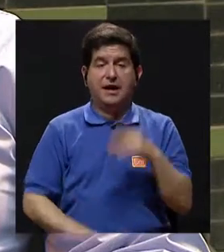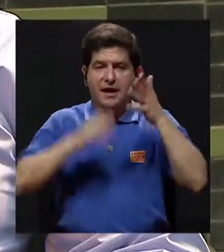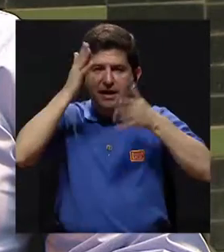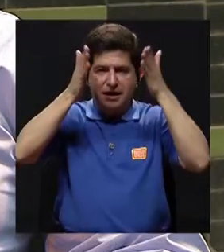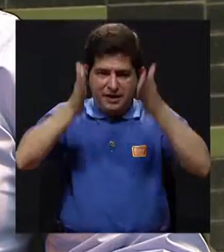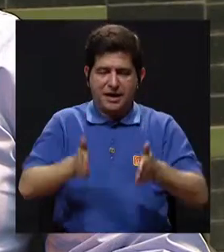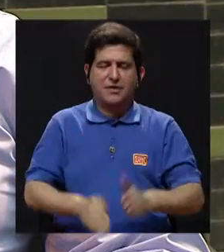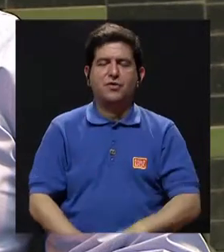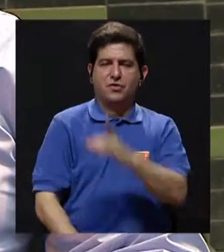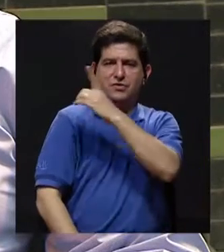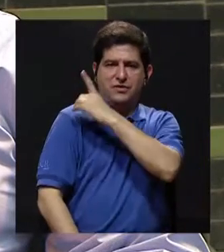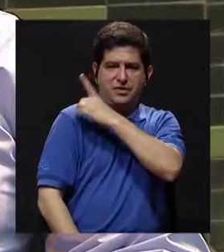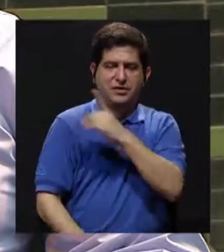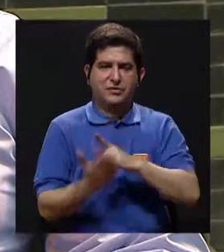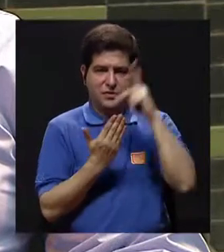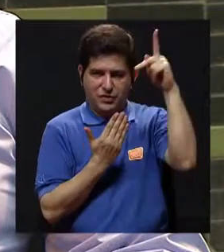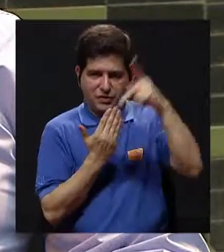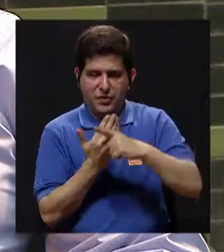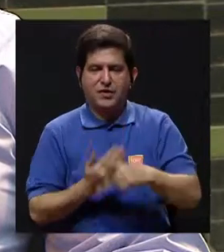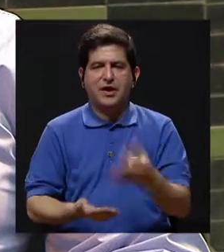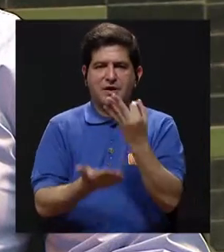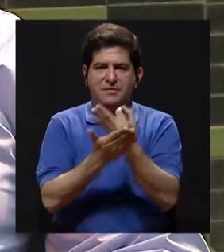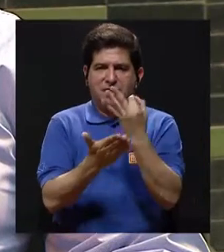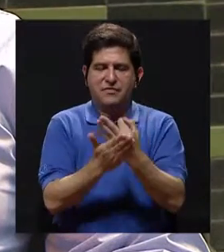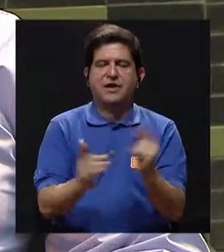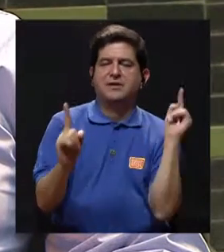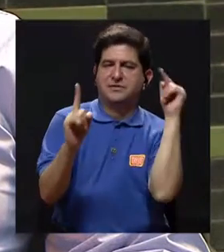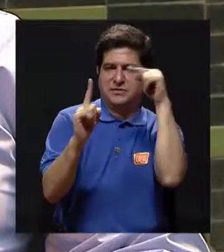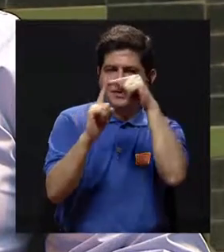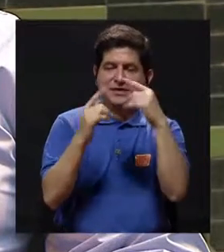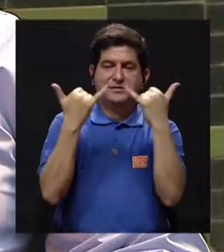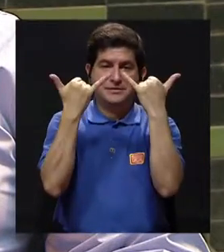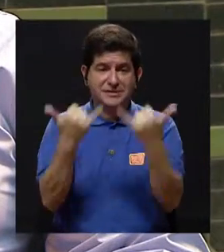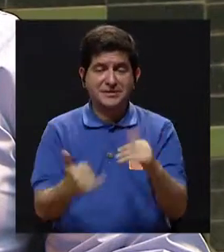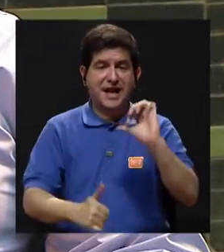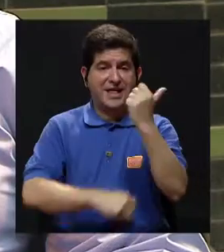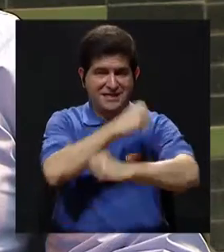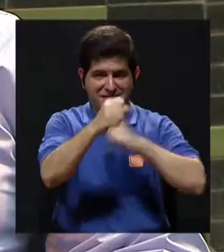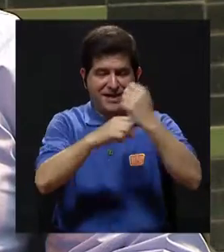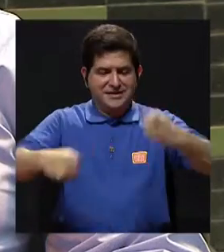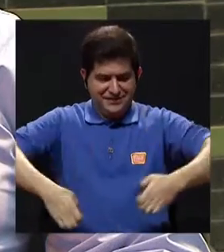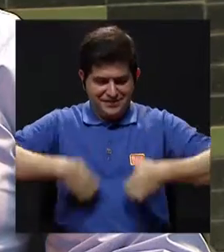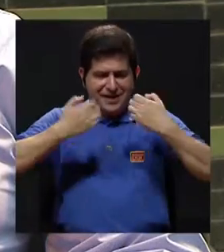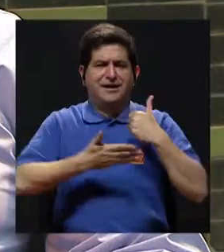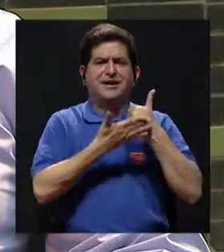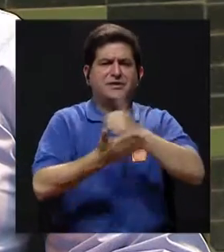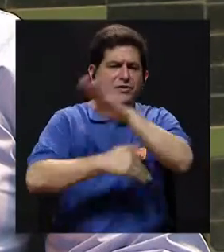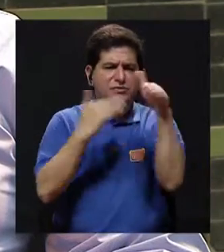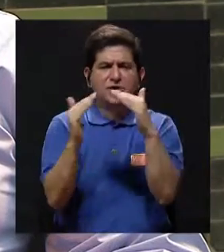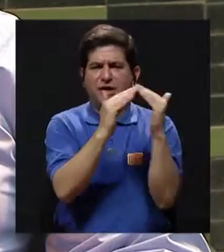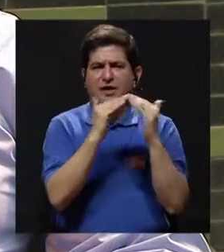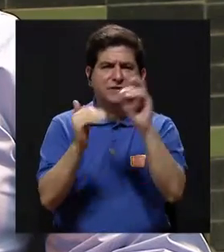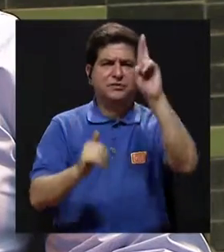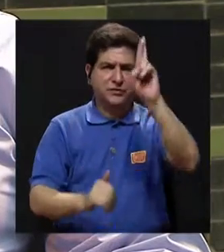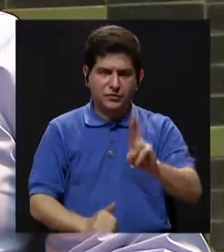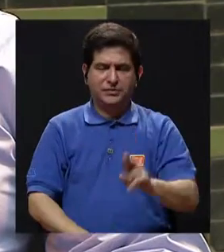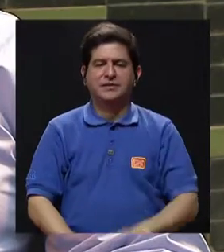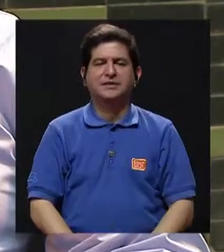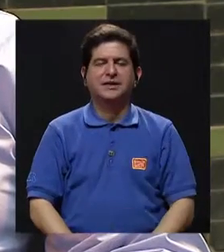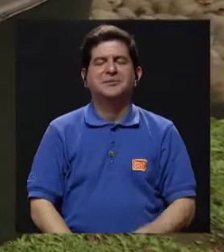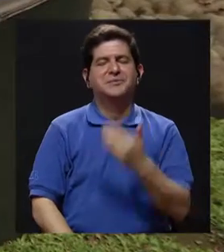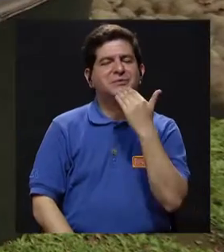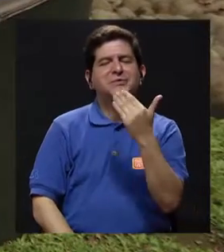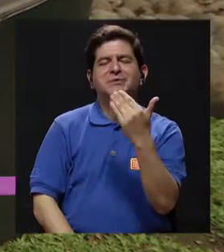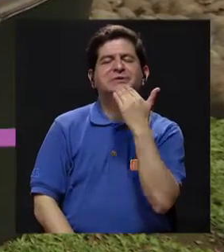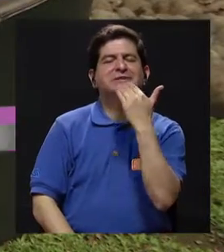creador y director ejecutivo del programa Finanzas con Propósito, que lleva ya 10 años de existencia ayudando a toda la población costarricense.